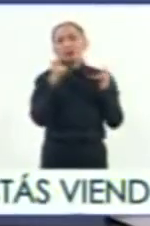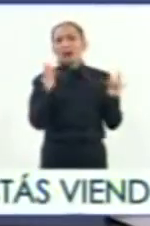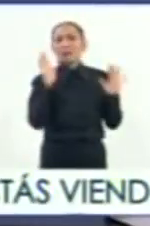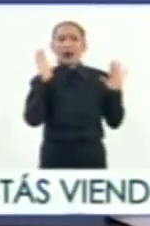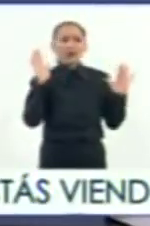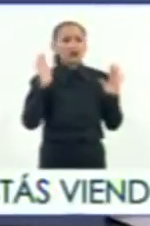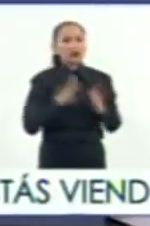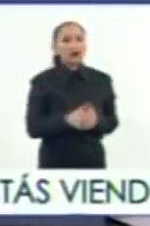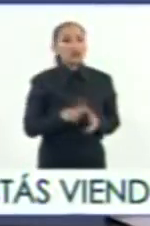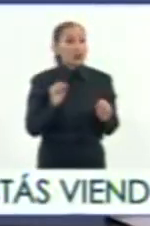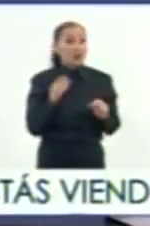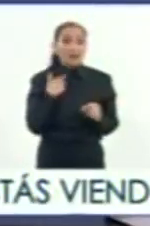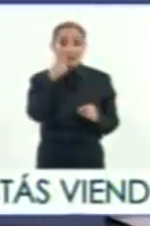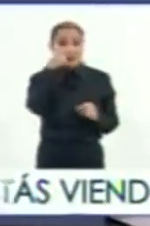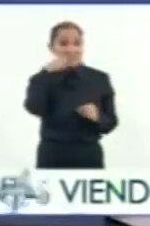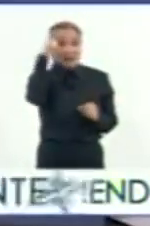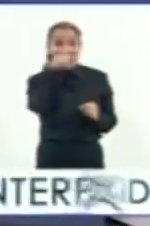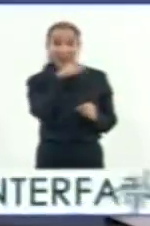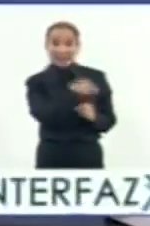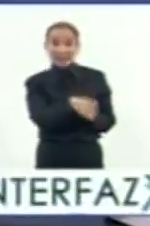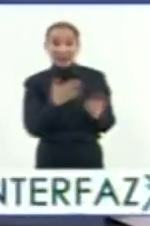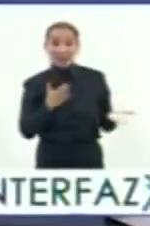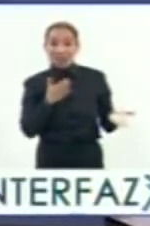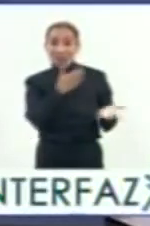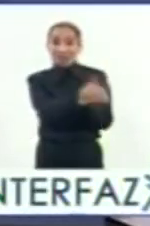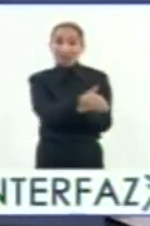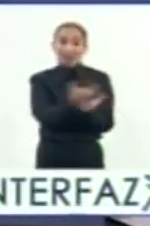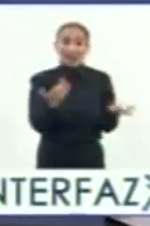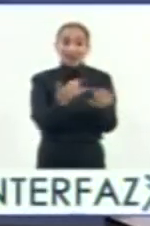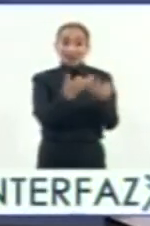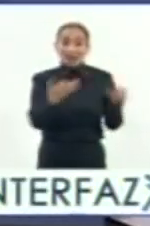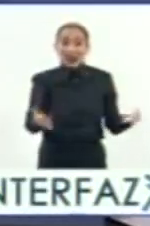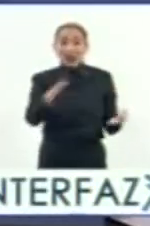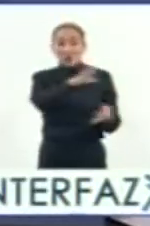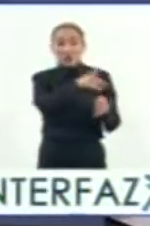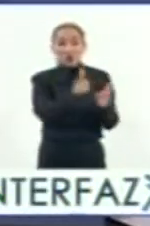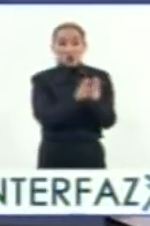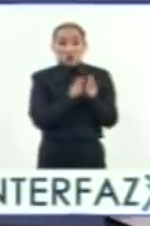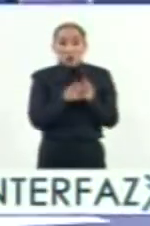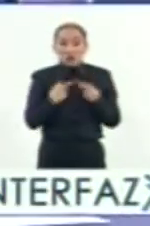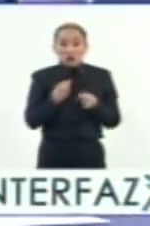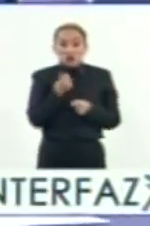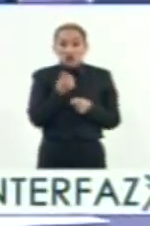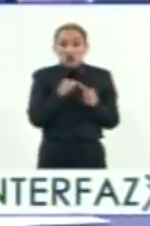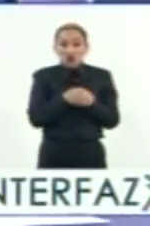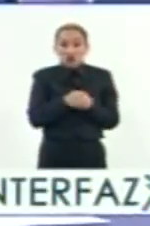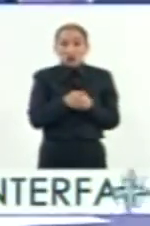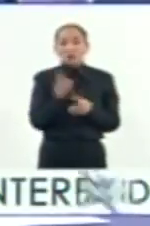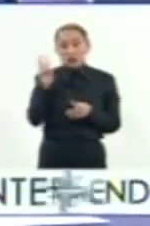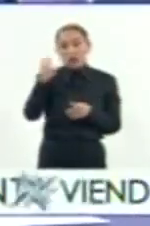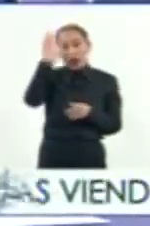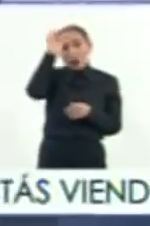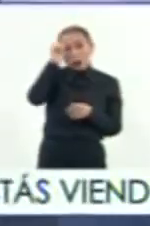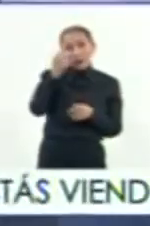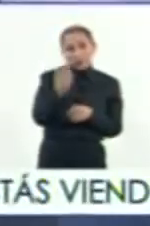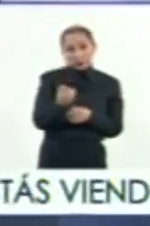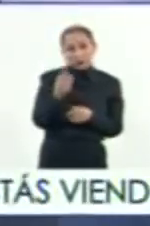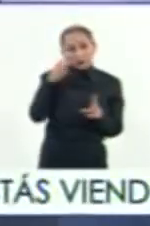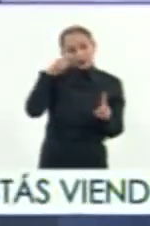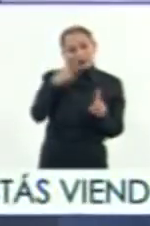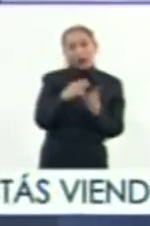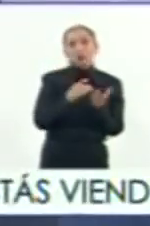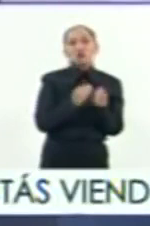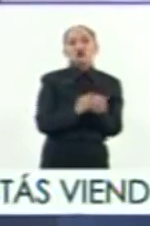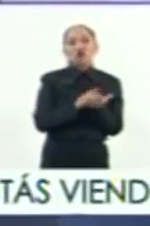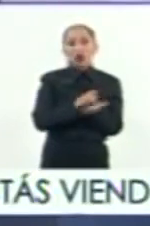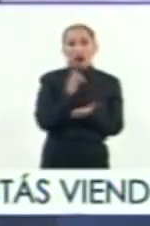formidable, porque no ha haber sido fácil haberse metido a un territorio con un puñado de hombres. Pues estoy totalmente de acuerdo contigo en esta visión.